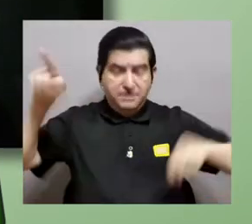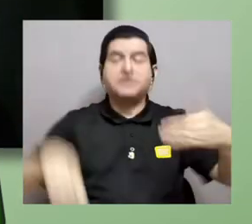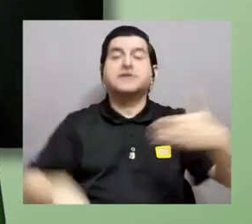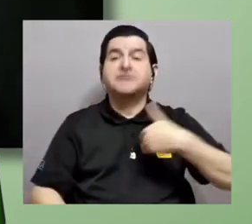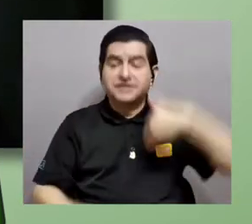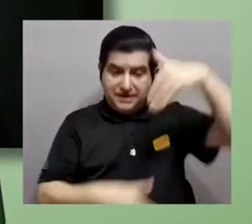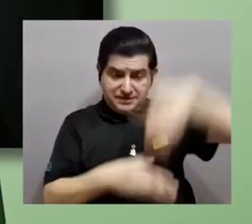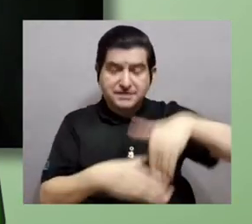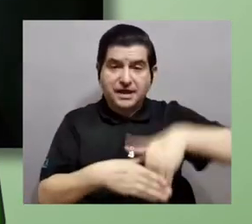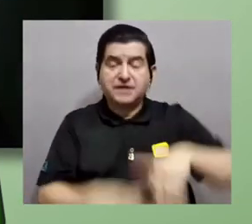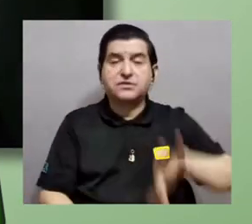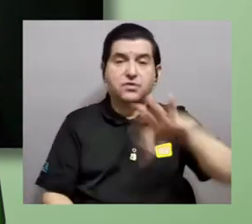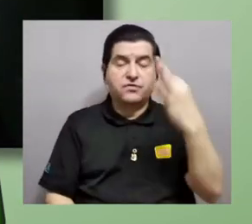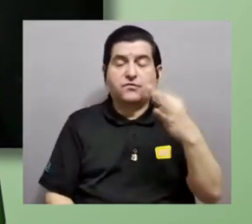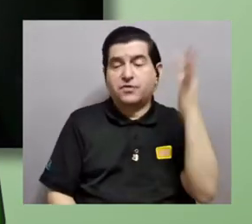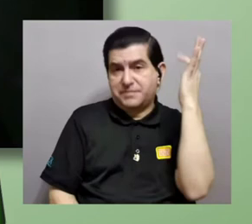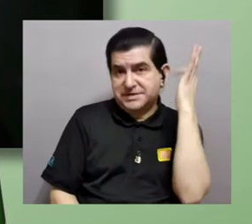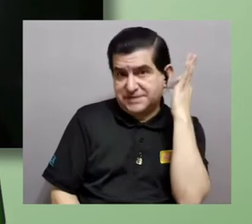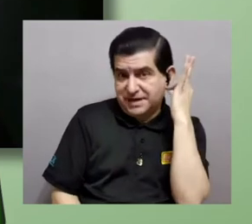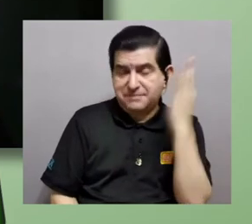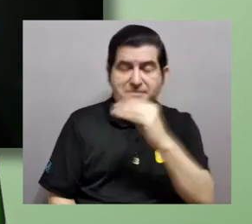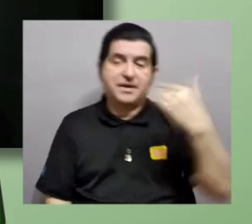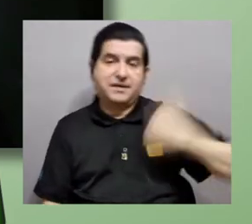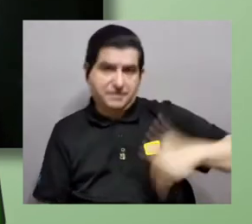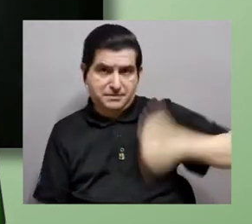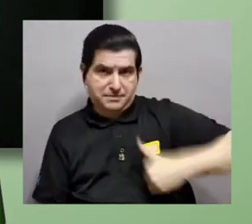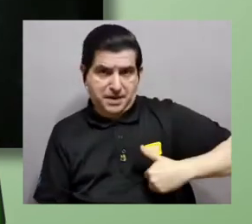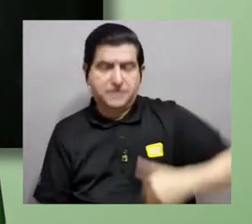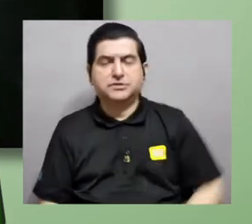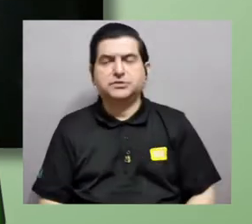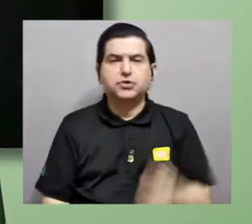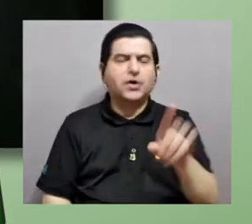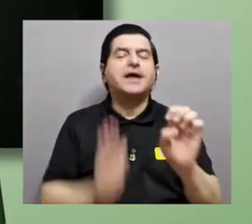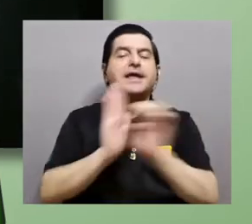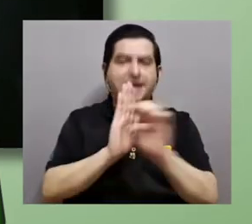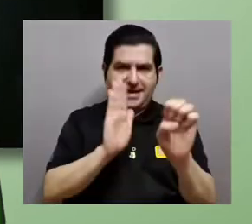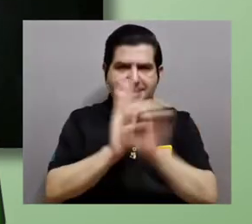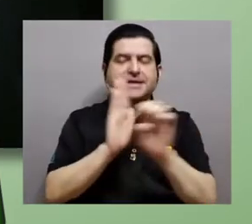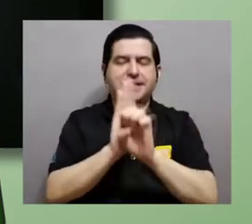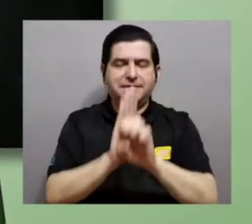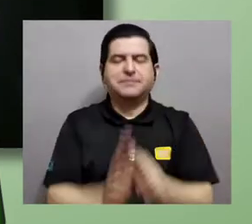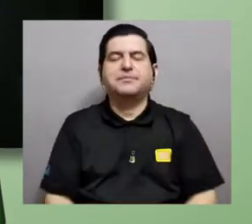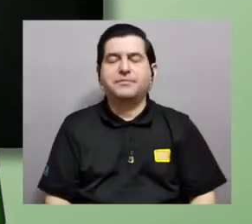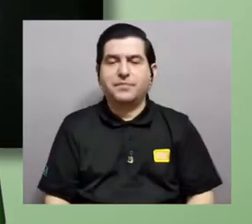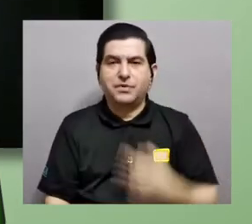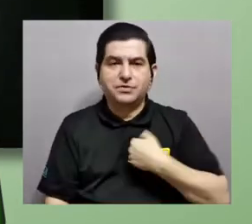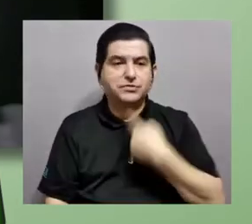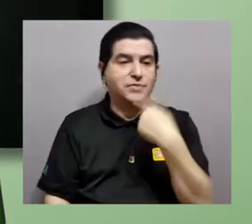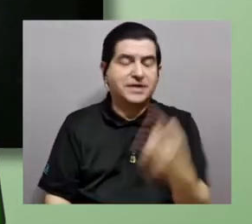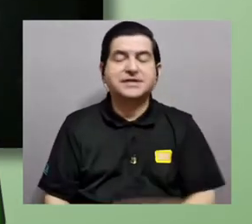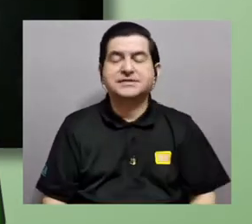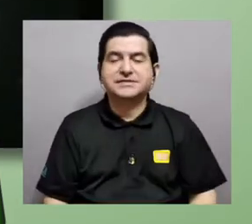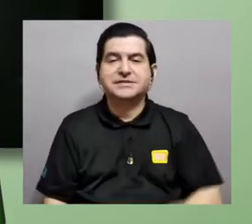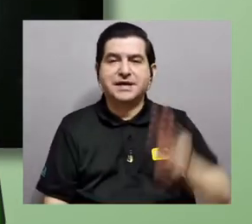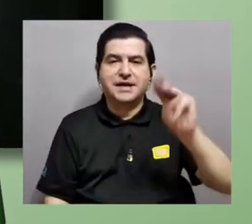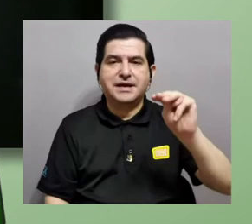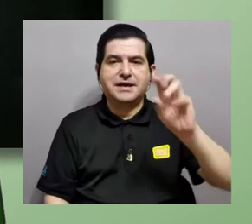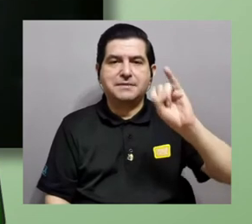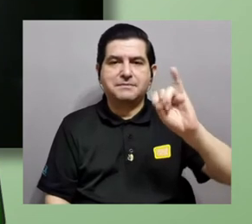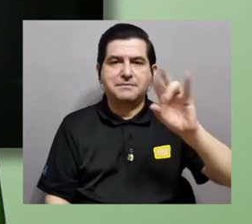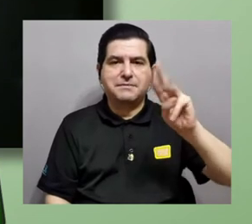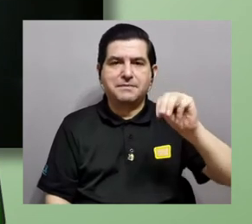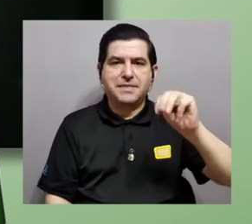haya diversidad incluso dentro de las maneras de ser hembra y las maneras de ser macho. Y eso quería ejemplificarlo, por ejemplo, con el